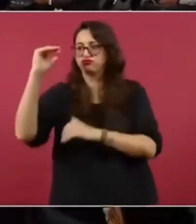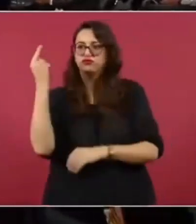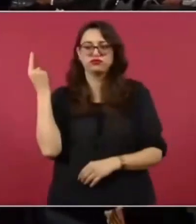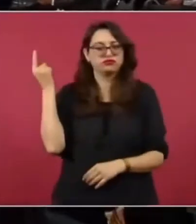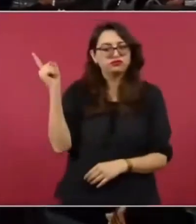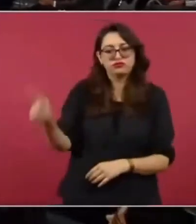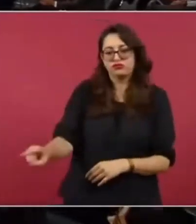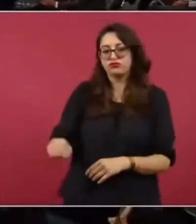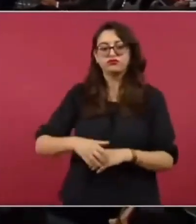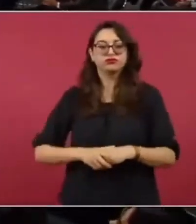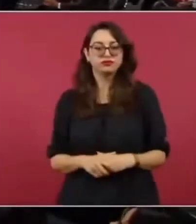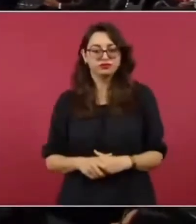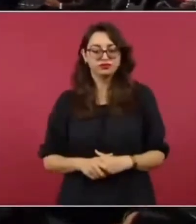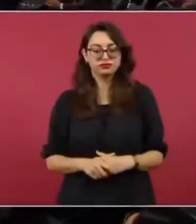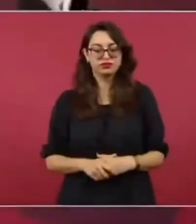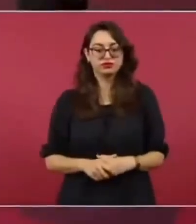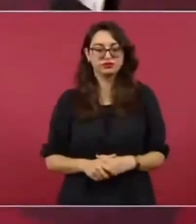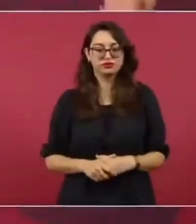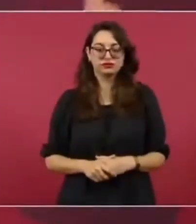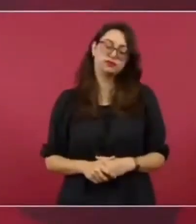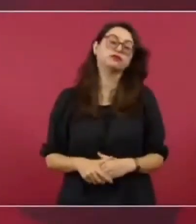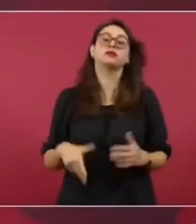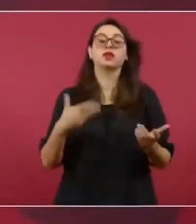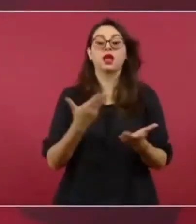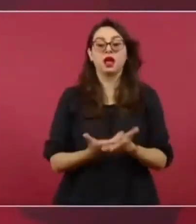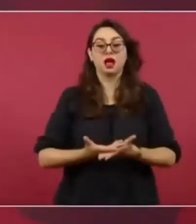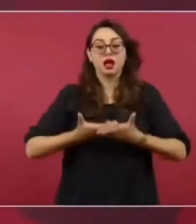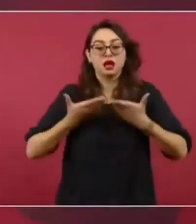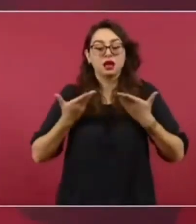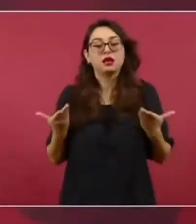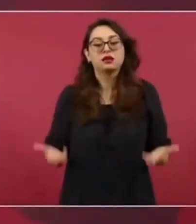en los tiempos recientes